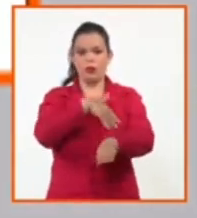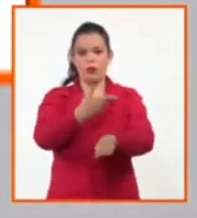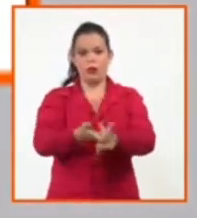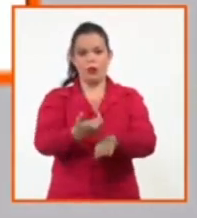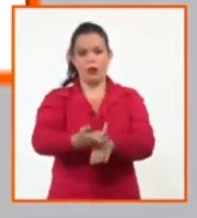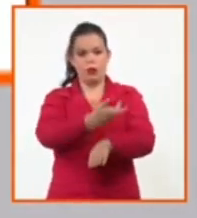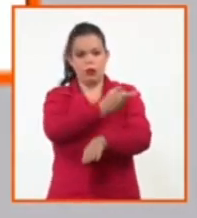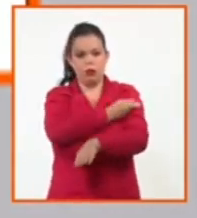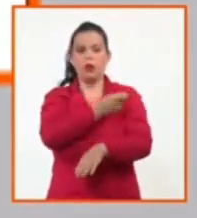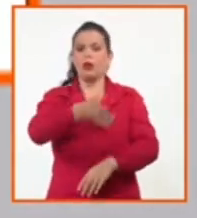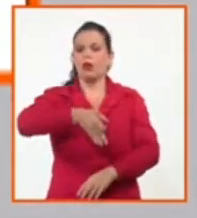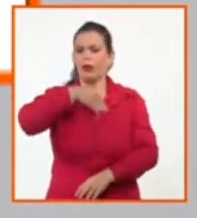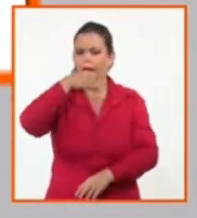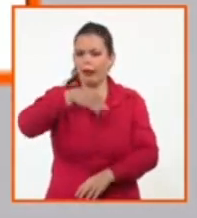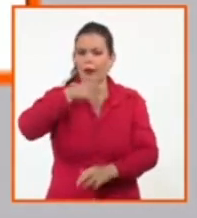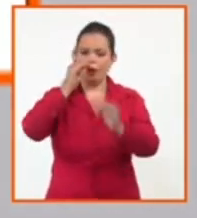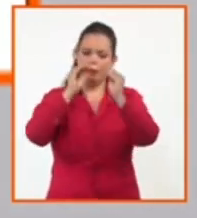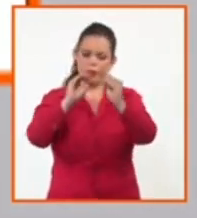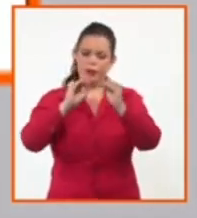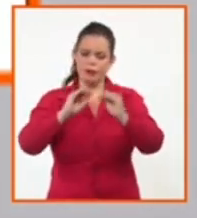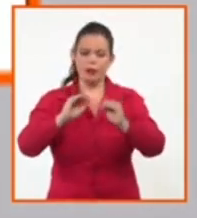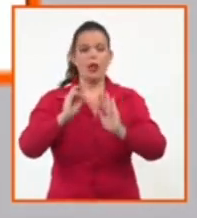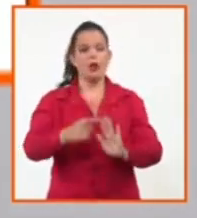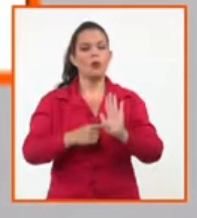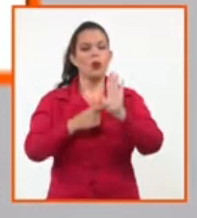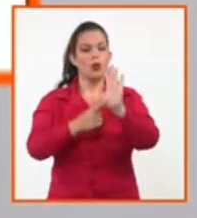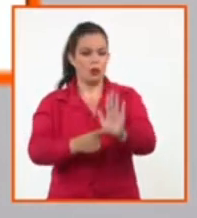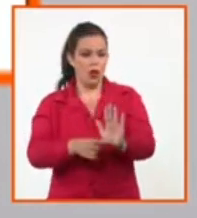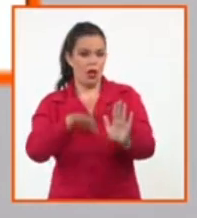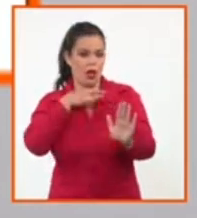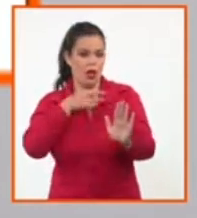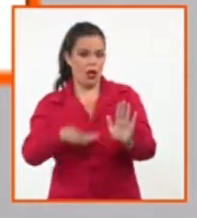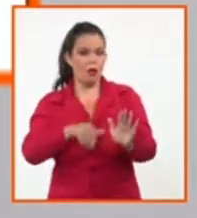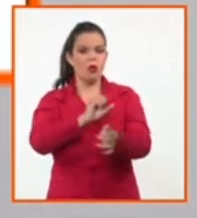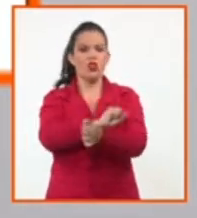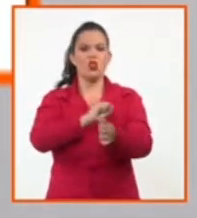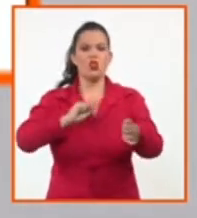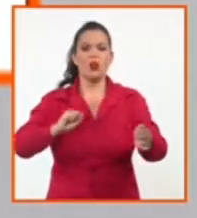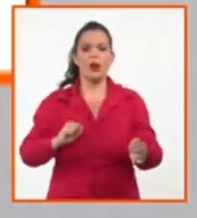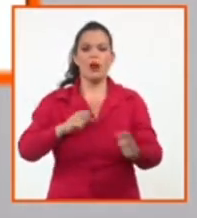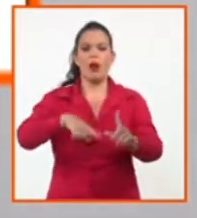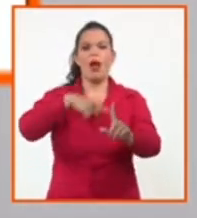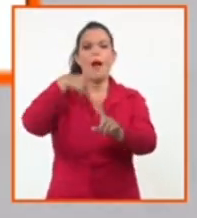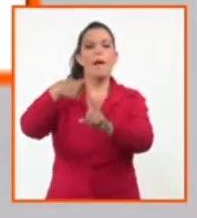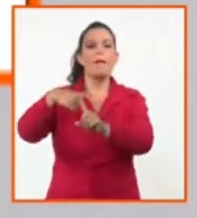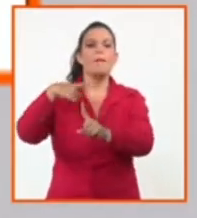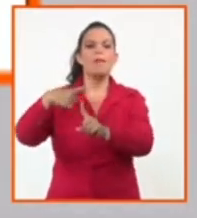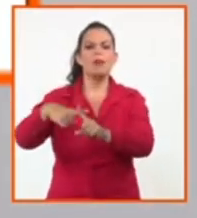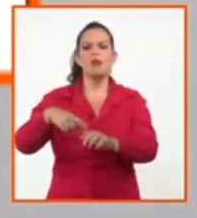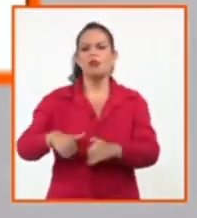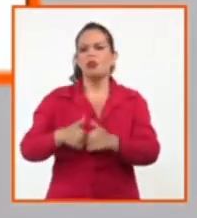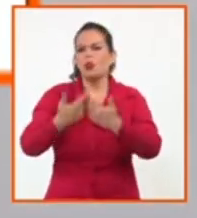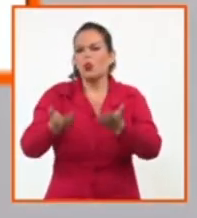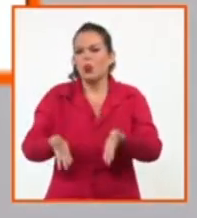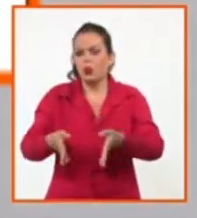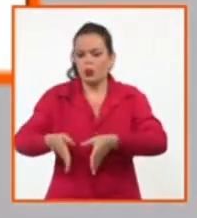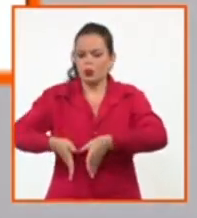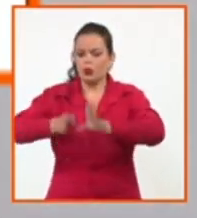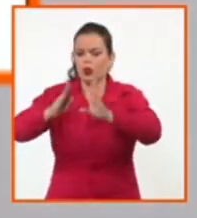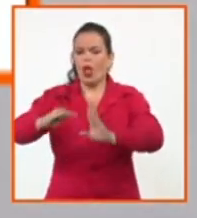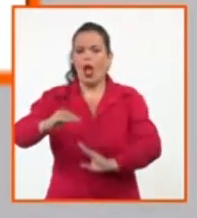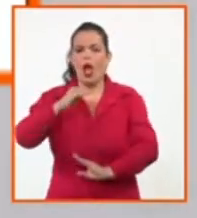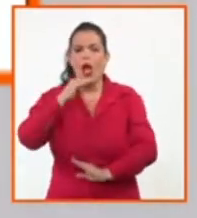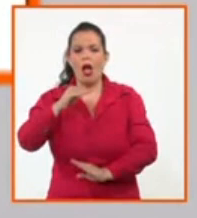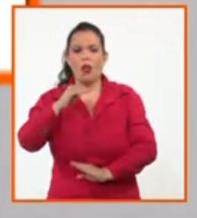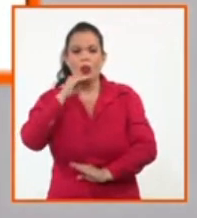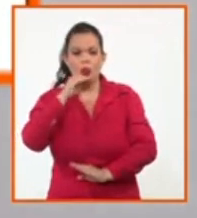inmunización, es la capacidad que demostró en este caso Soberana Plus. Es el verde, ¿no? Sí, del verde, subrayado